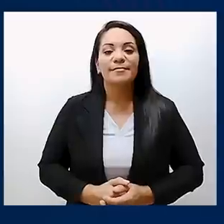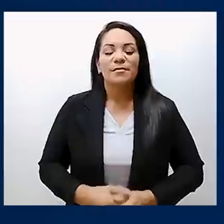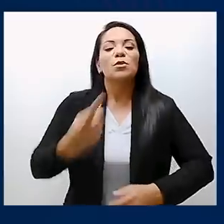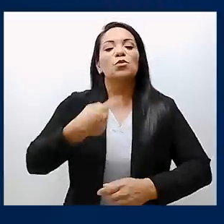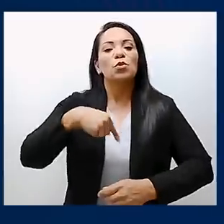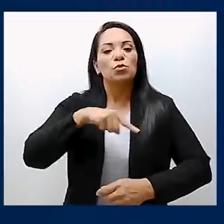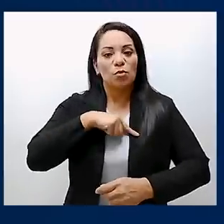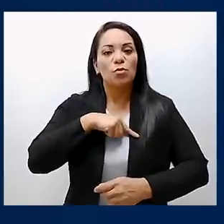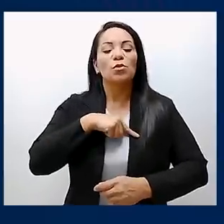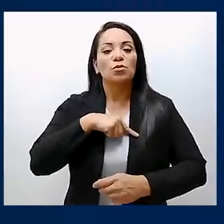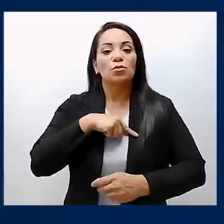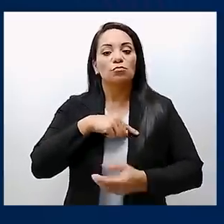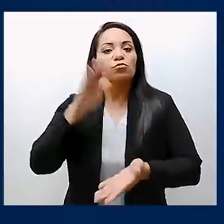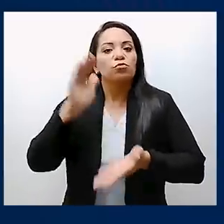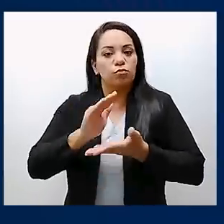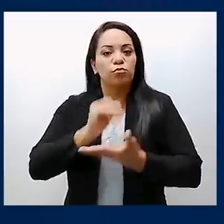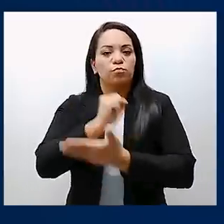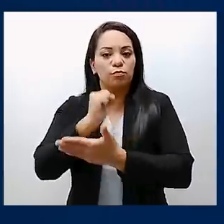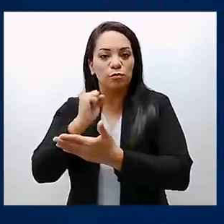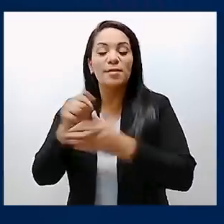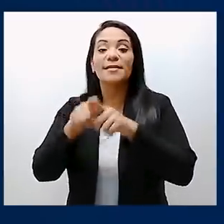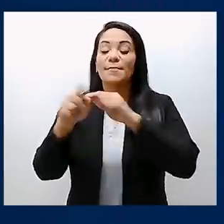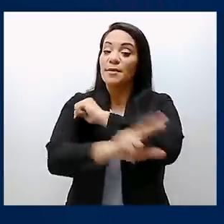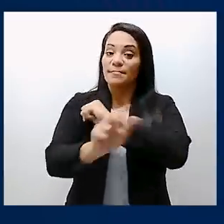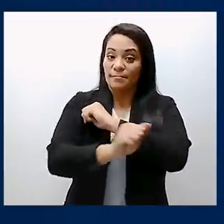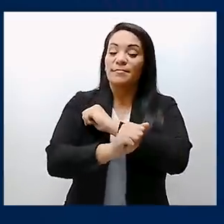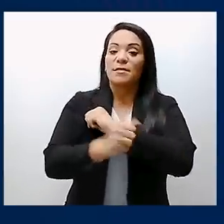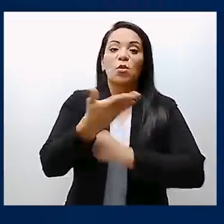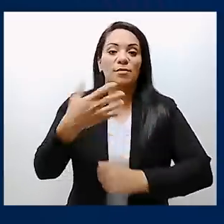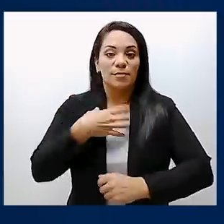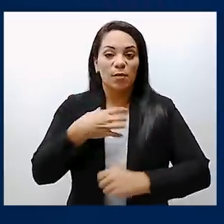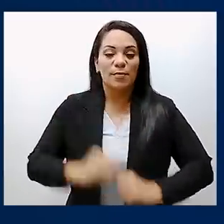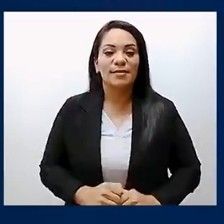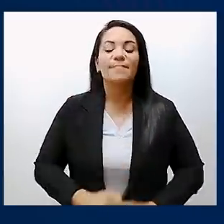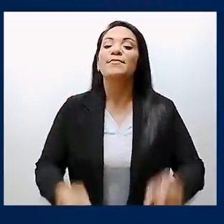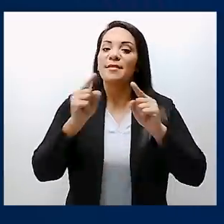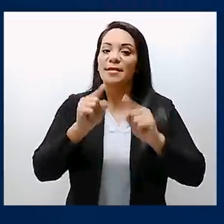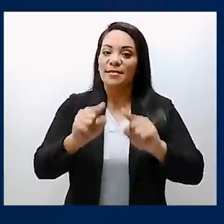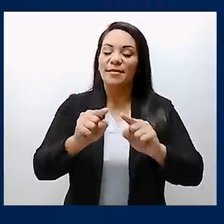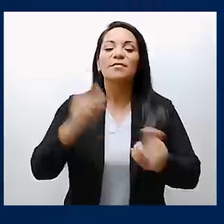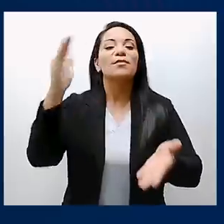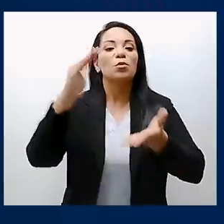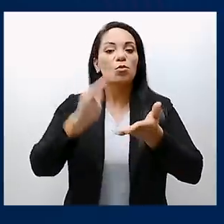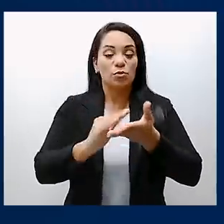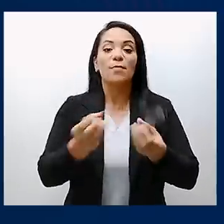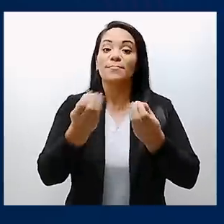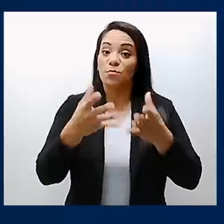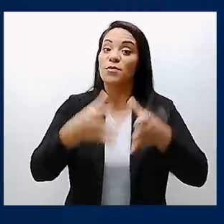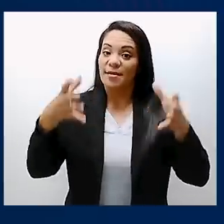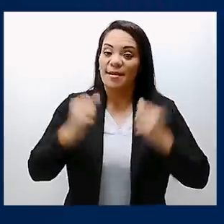Estamos conteniendo los homicidios, así como los delitos contra la propiedad Los cuales han tenido una reducción